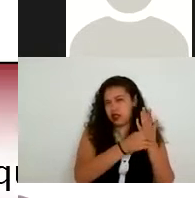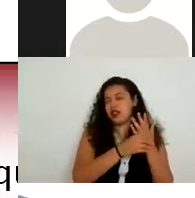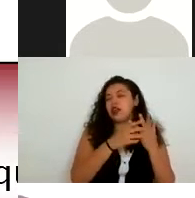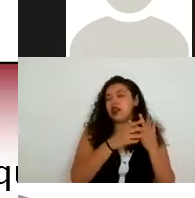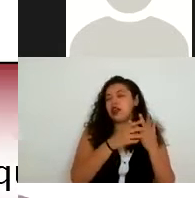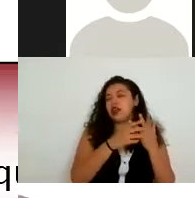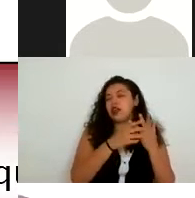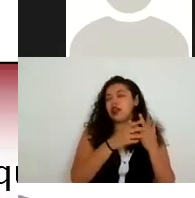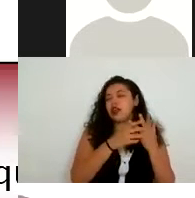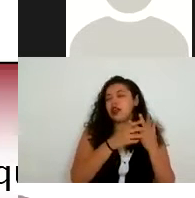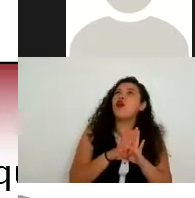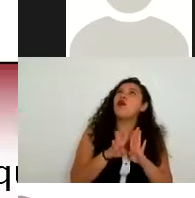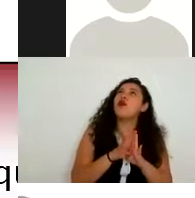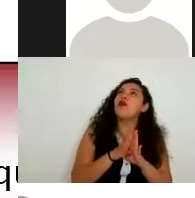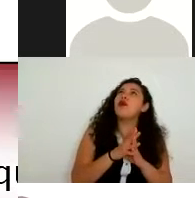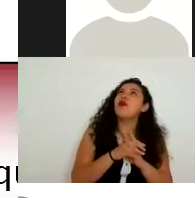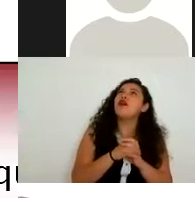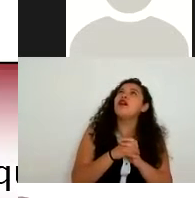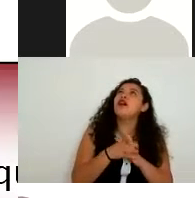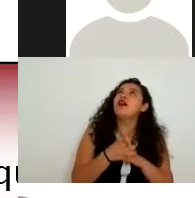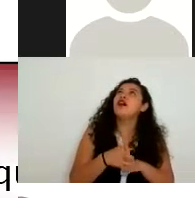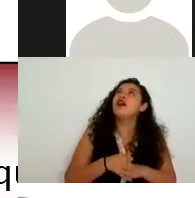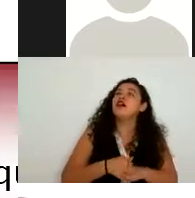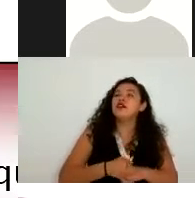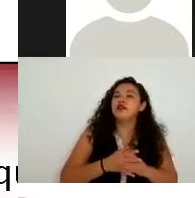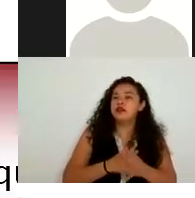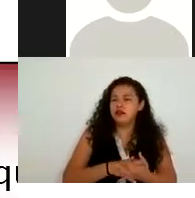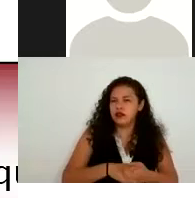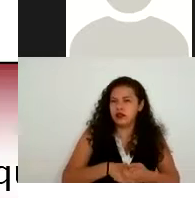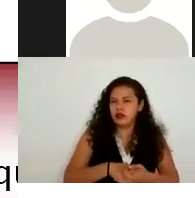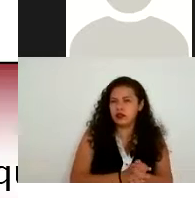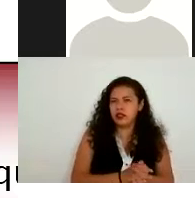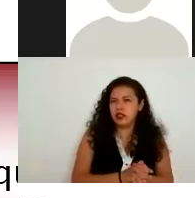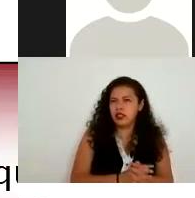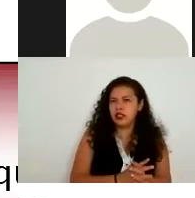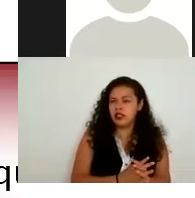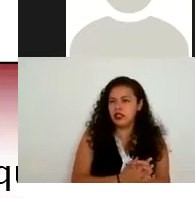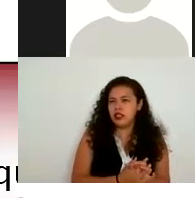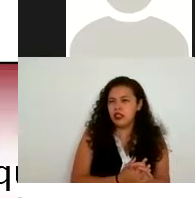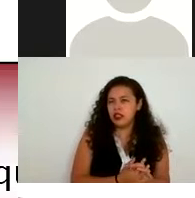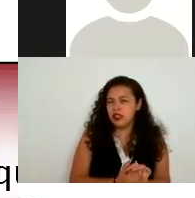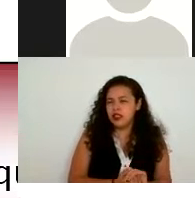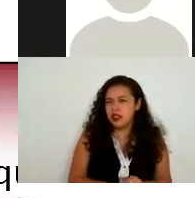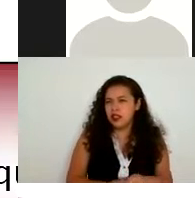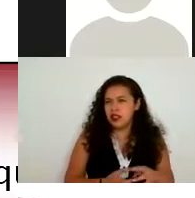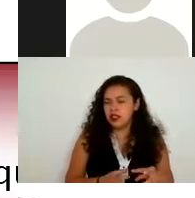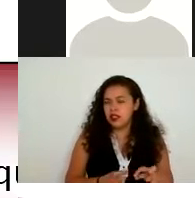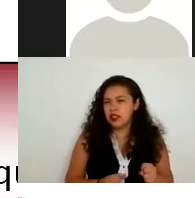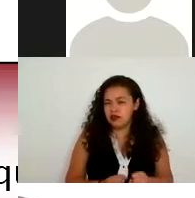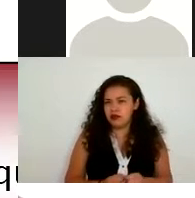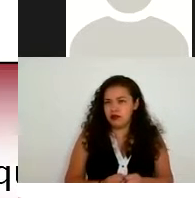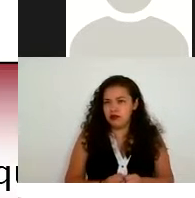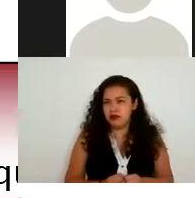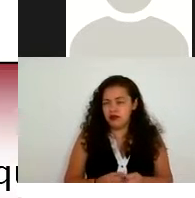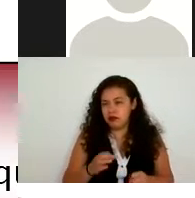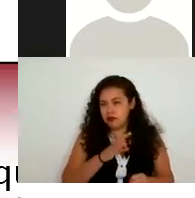las garantizamos o no las efectuemos puede conllevar una sanción más adelante lo veremos porque como se trata